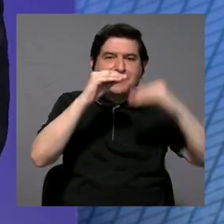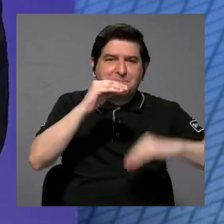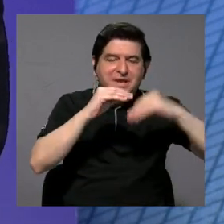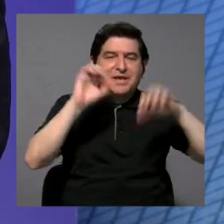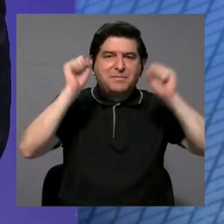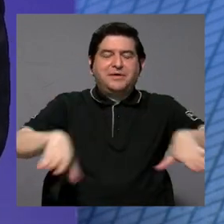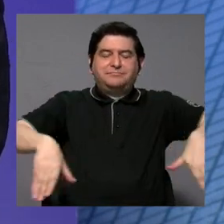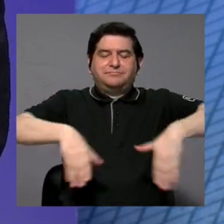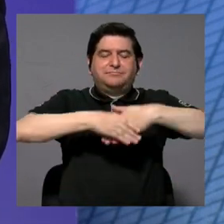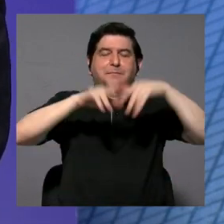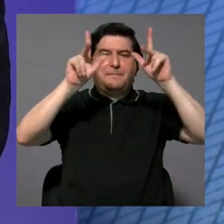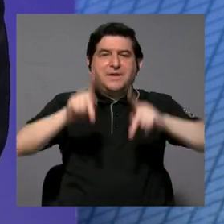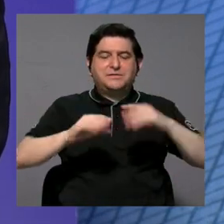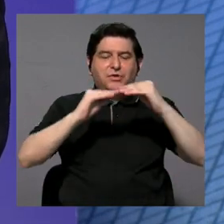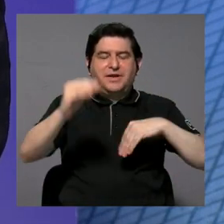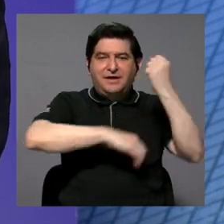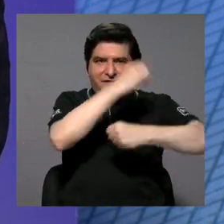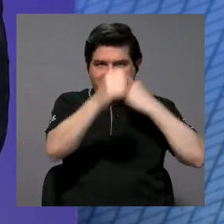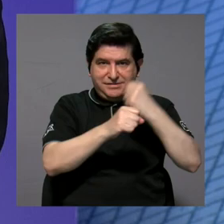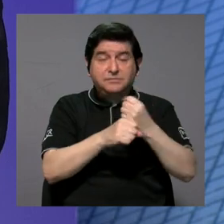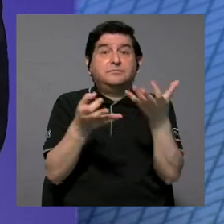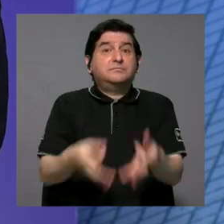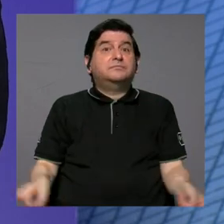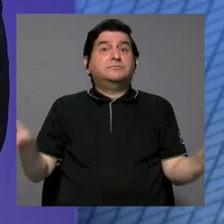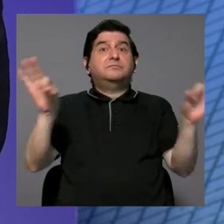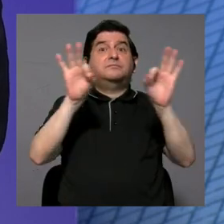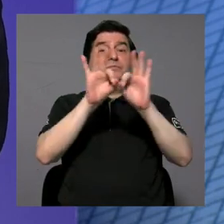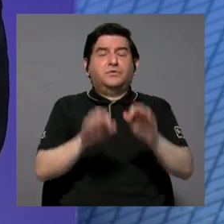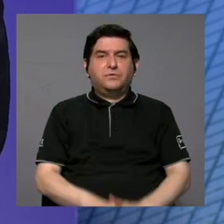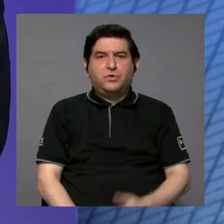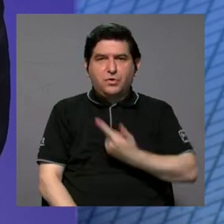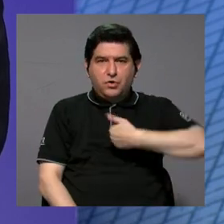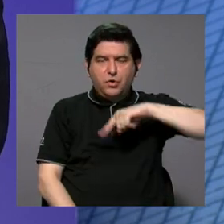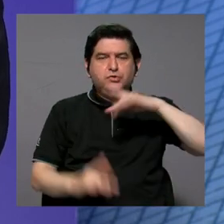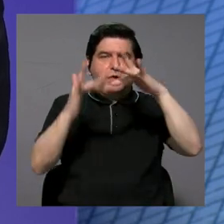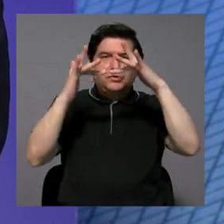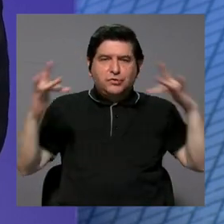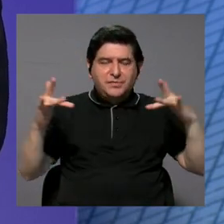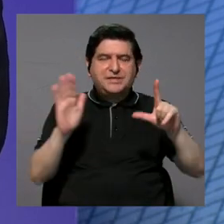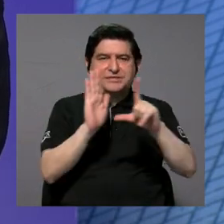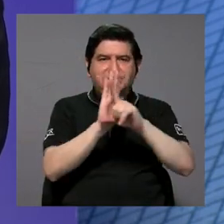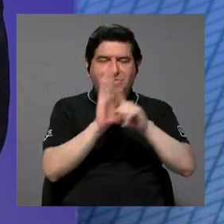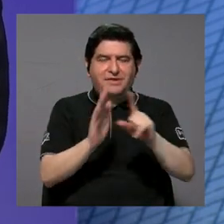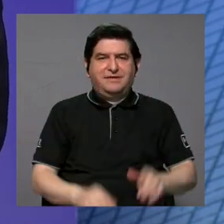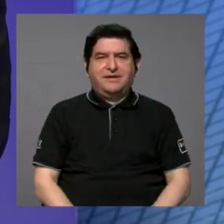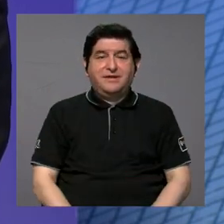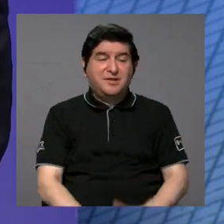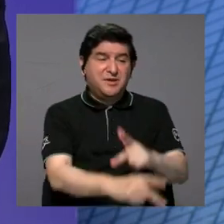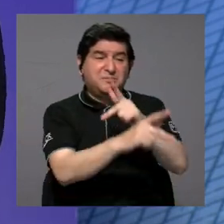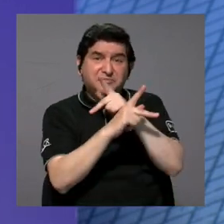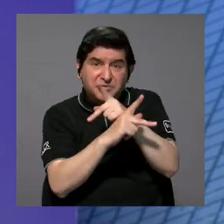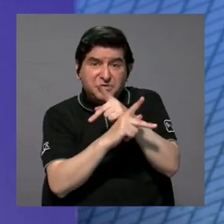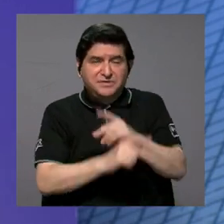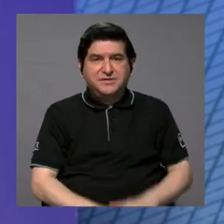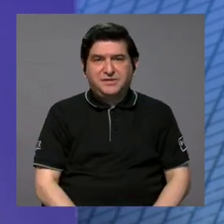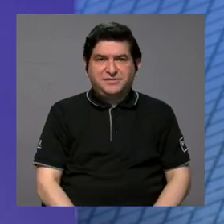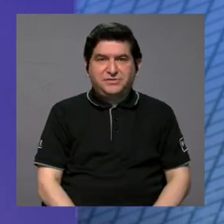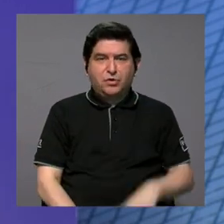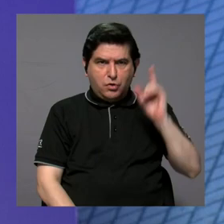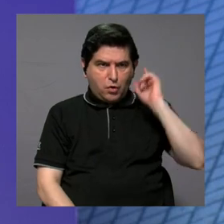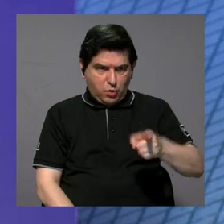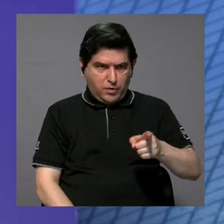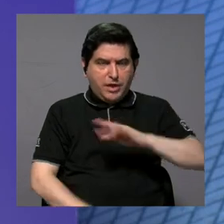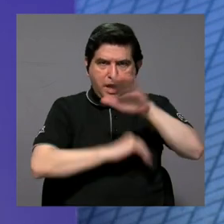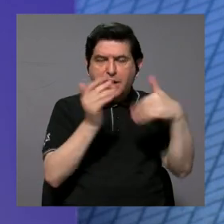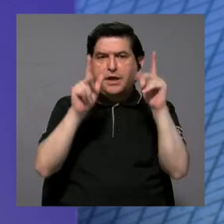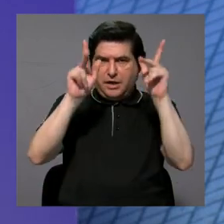contraer matrimonio a las personas menores de edad. Esto es muy importante porque nosotros teníamos un vacío en la ley, es decir, protegíamos, nosotros estamos obligados